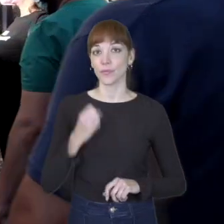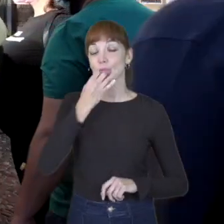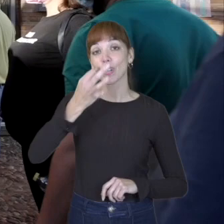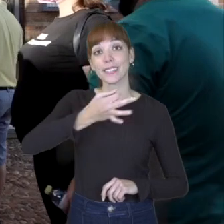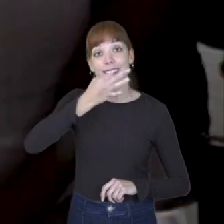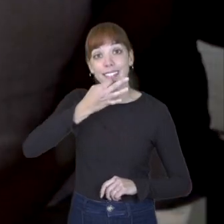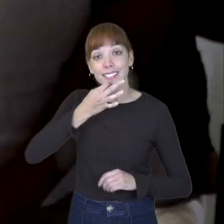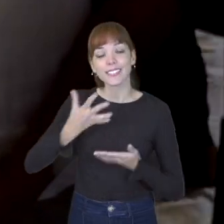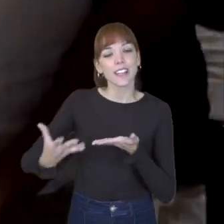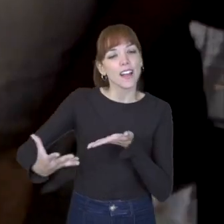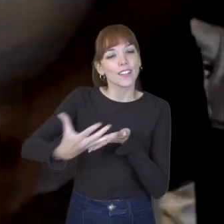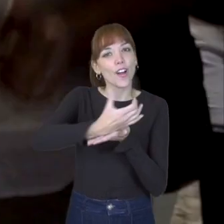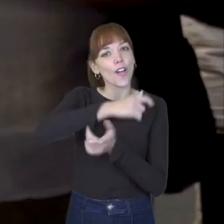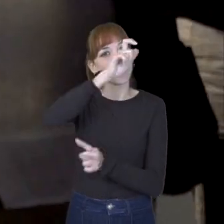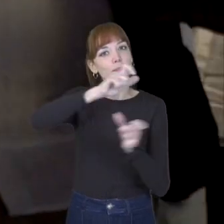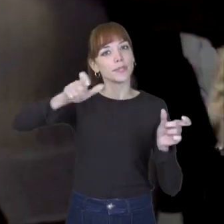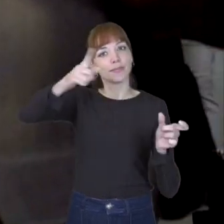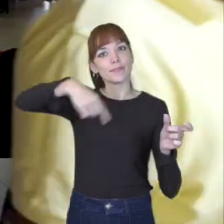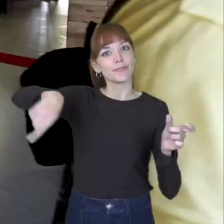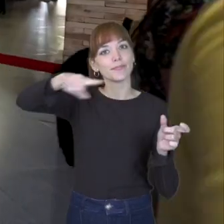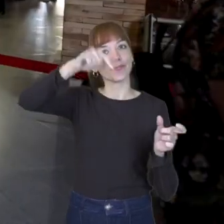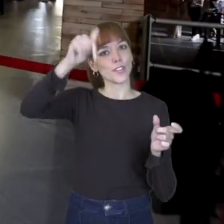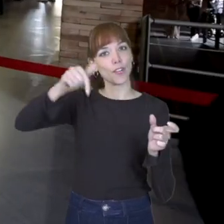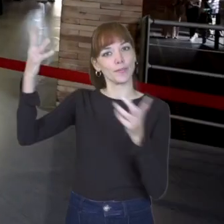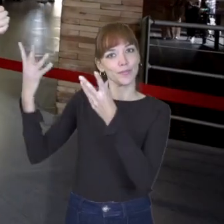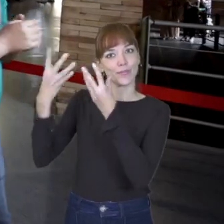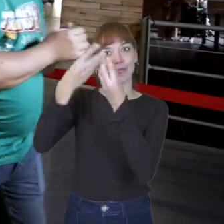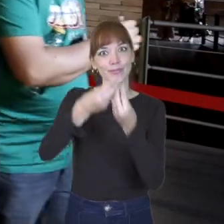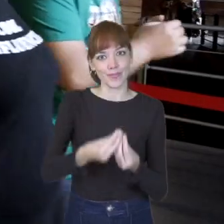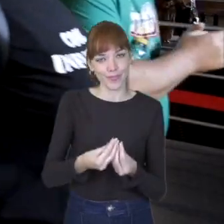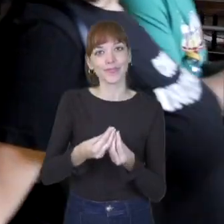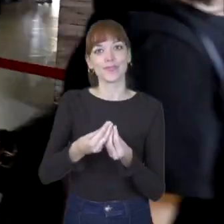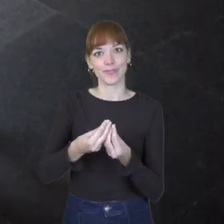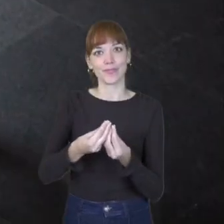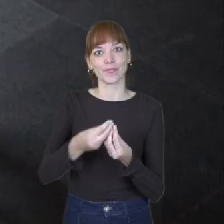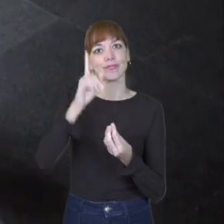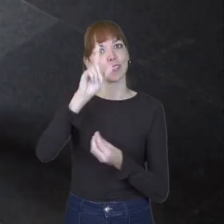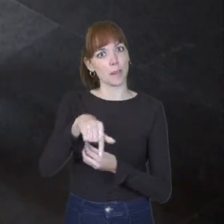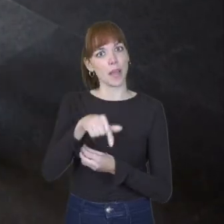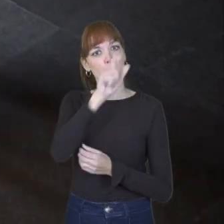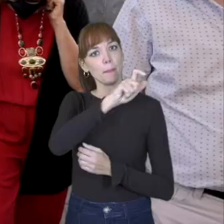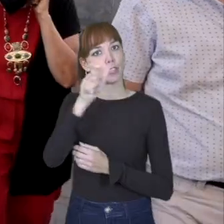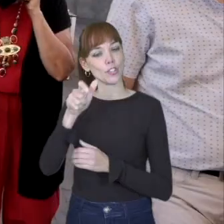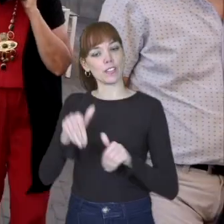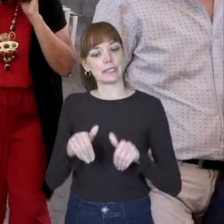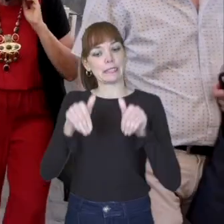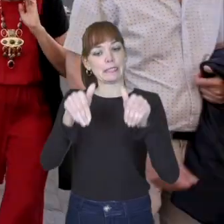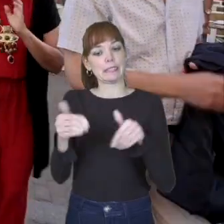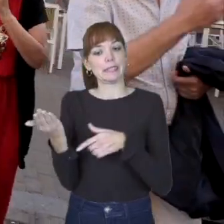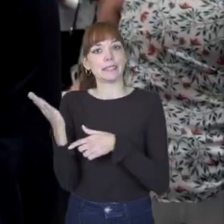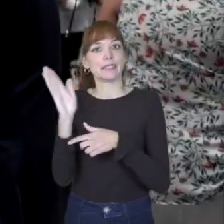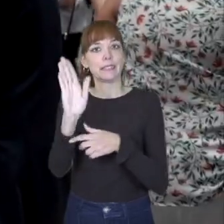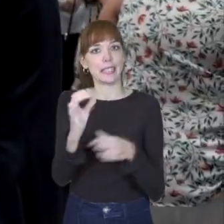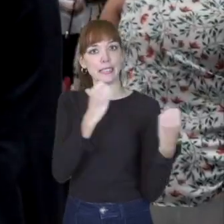Buenas tardes a todas las personas que hoy nos acompañáis y a aquellas que nos representáis en las